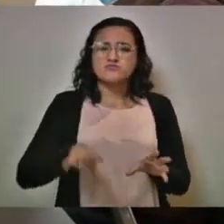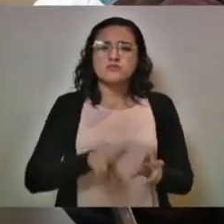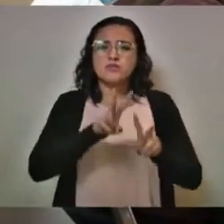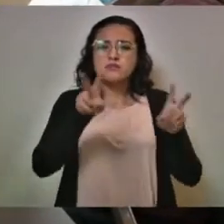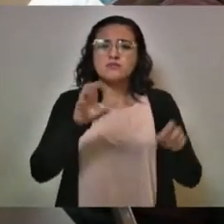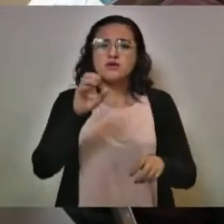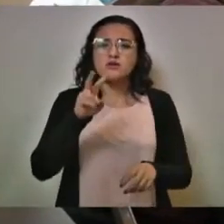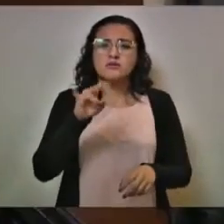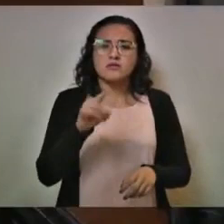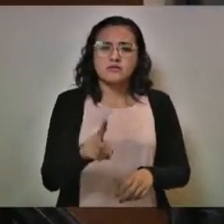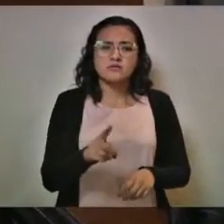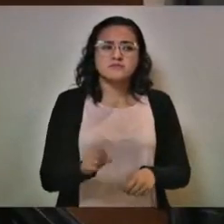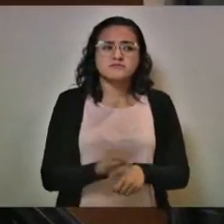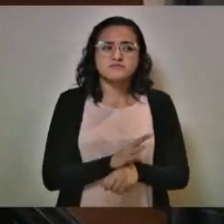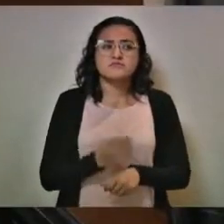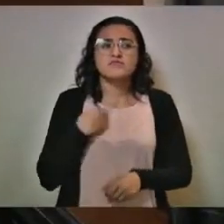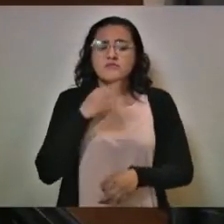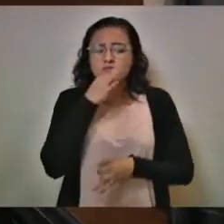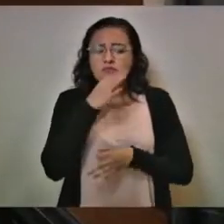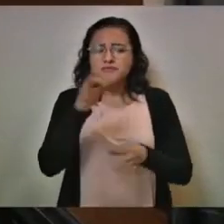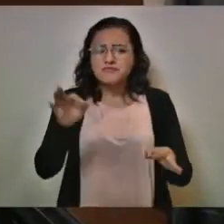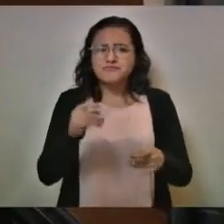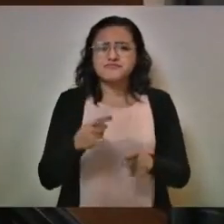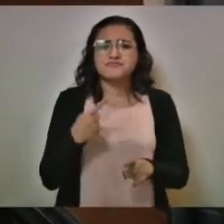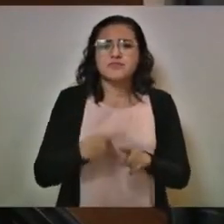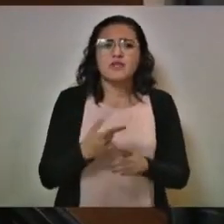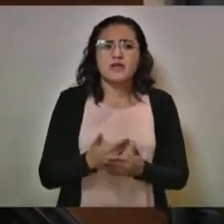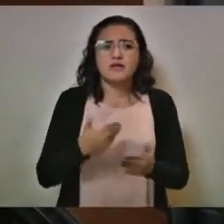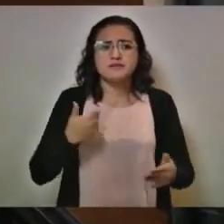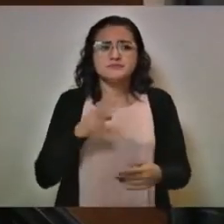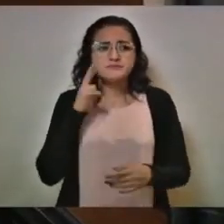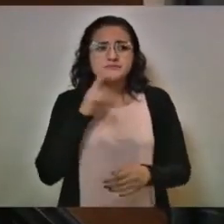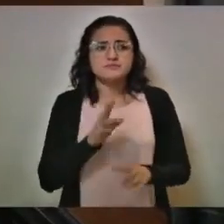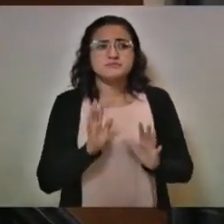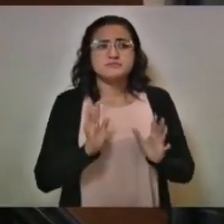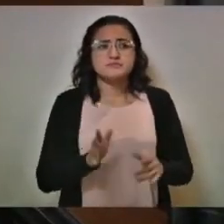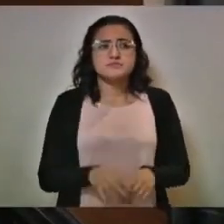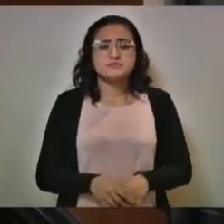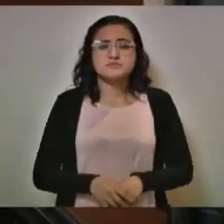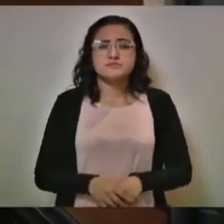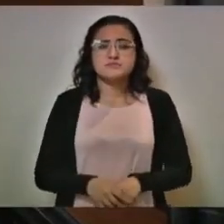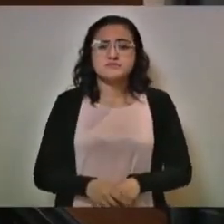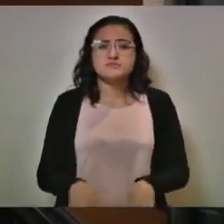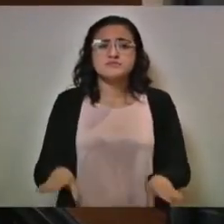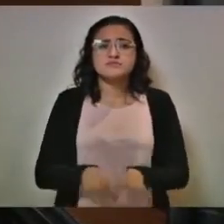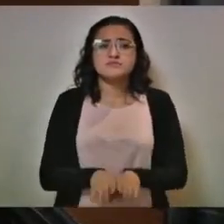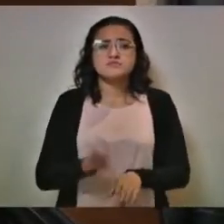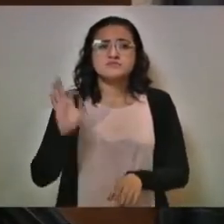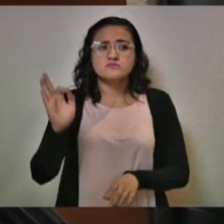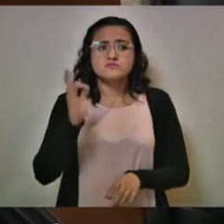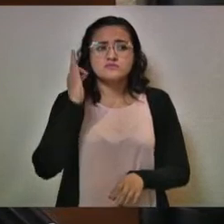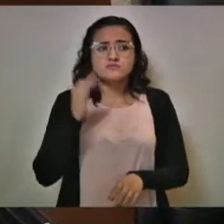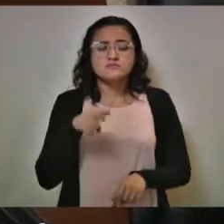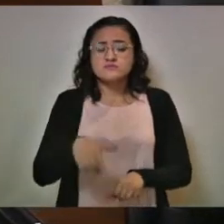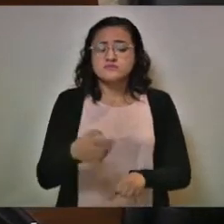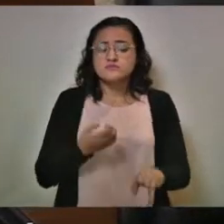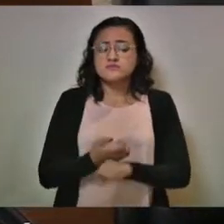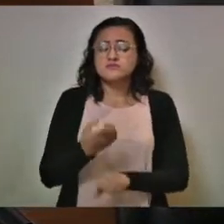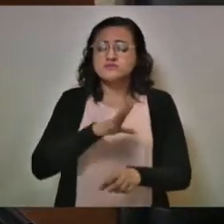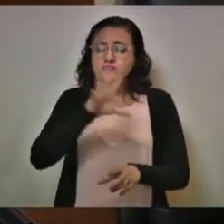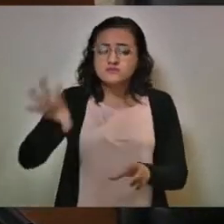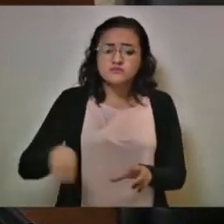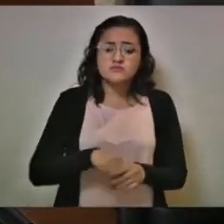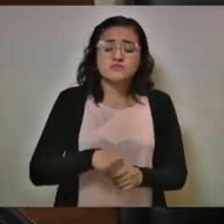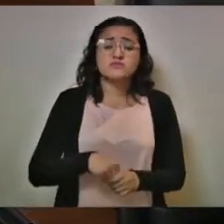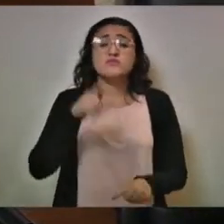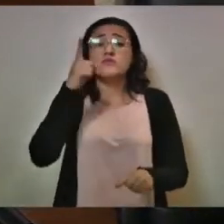el tema COVID. Sí, gobernador, informándole, como lo hemos visto ya, de acuerdo al semáforo de la federación, el estado se encuentra en su totalidad